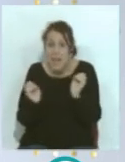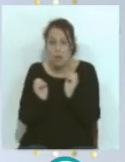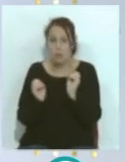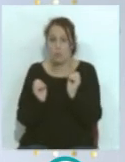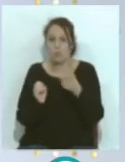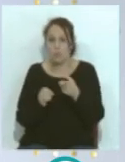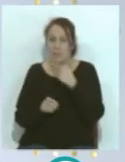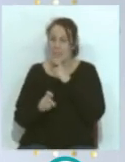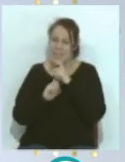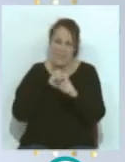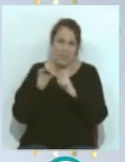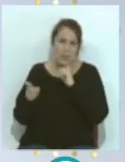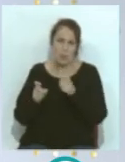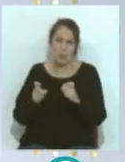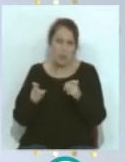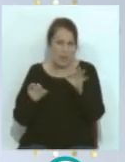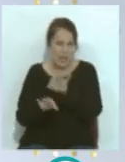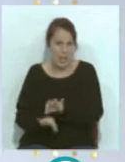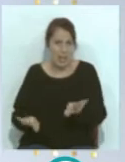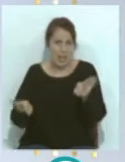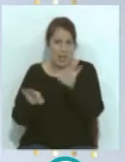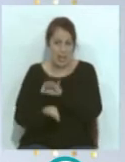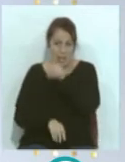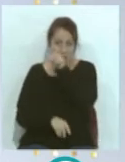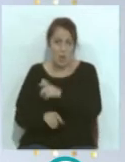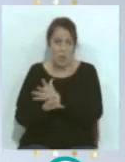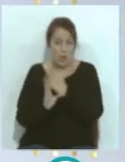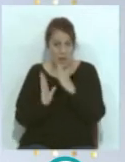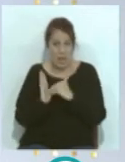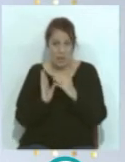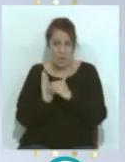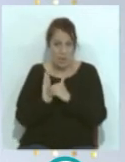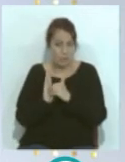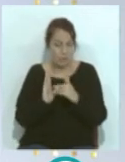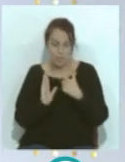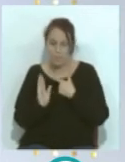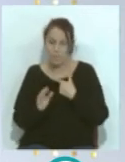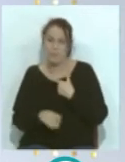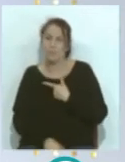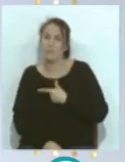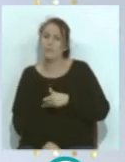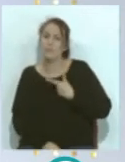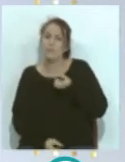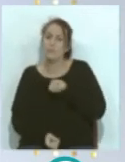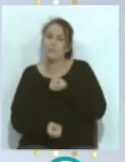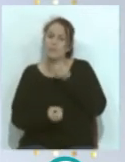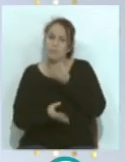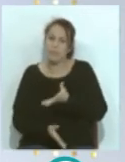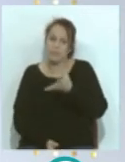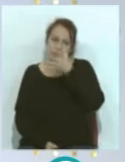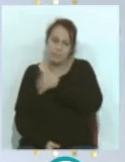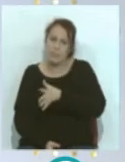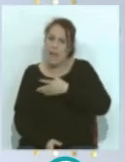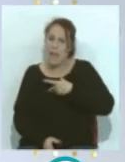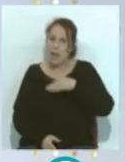haya proferido ningún insulto al jugador francés del Valencia. Condena, por supuesto, el racismo, pero también defiende,